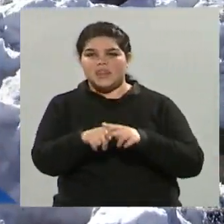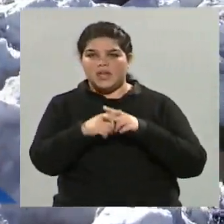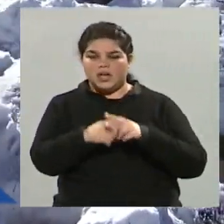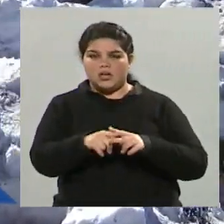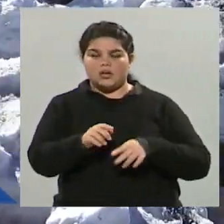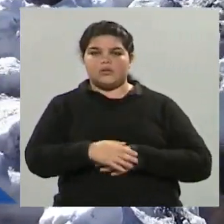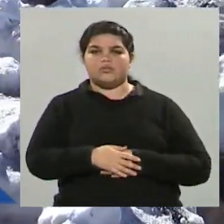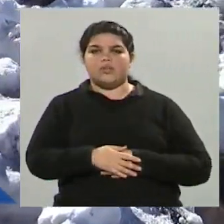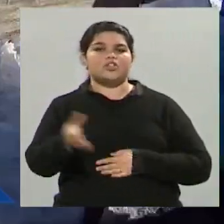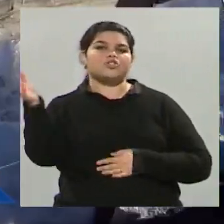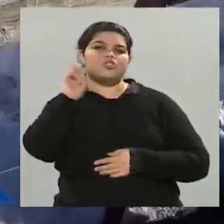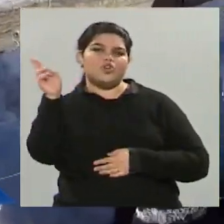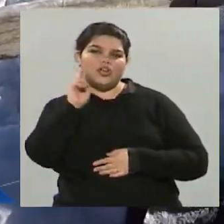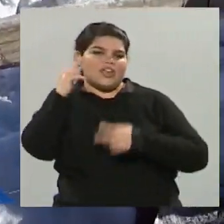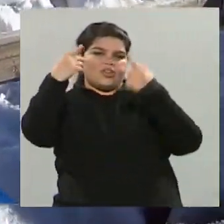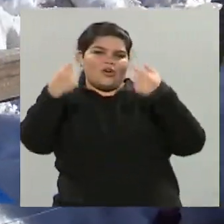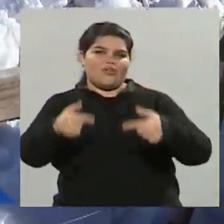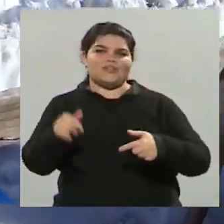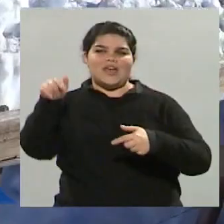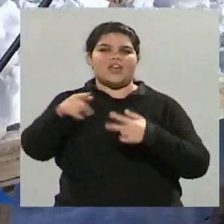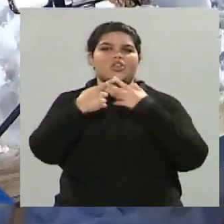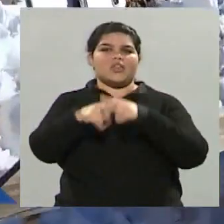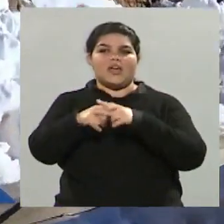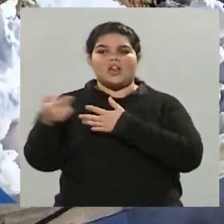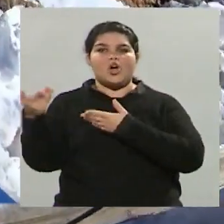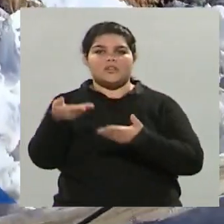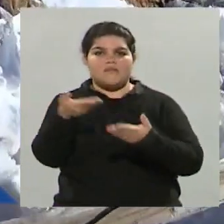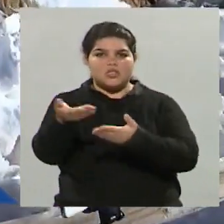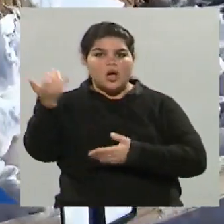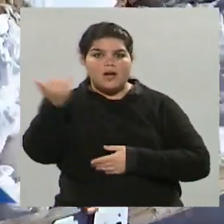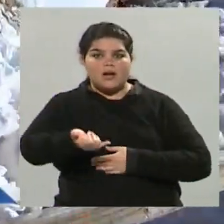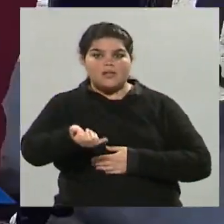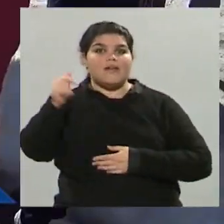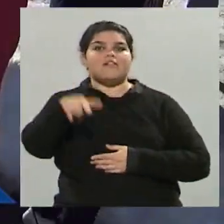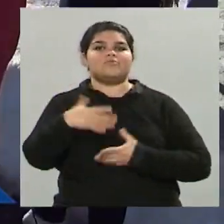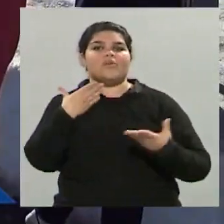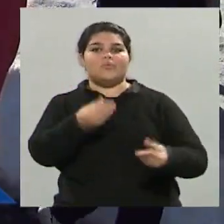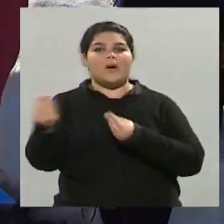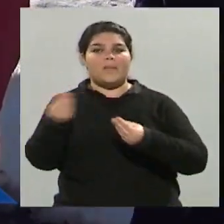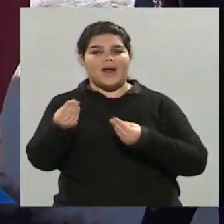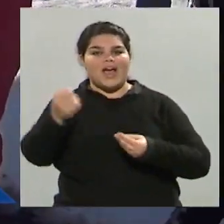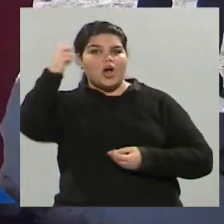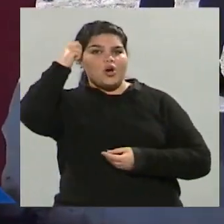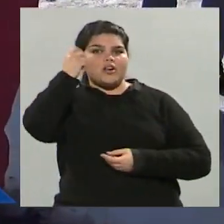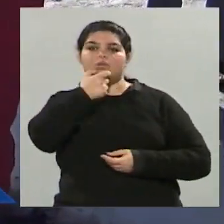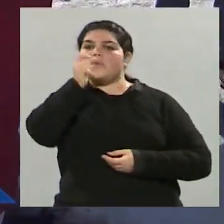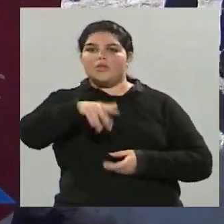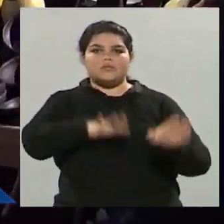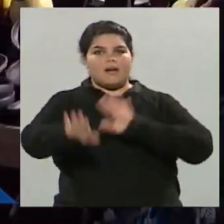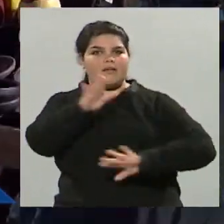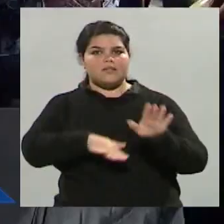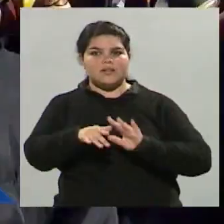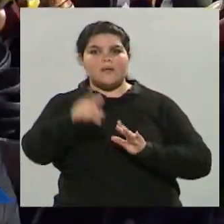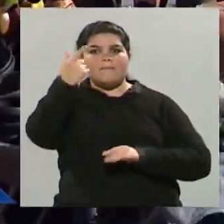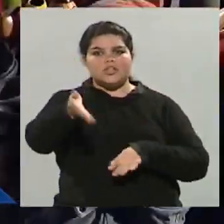sonido y ese tipo de proveedores, por lo cual la verdad que hacer un congreso en Mendoza para los